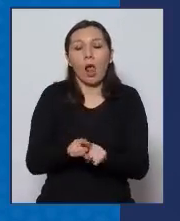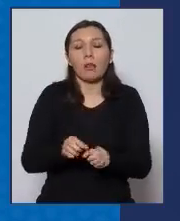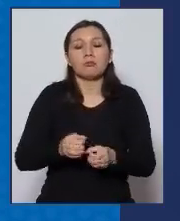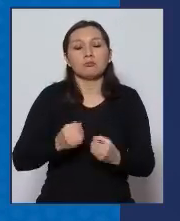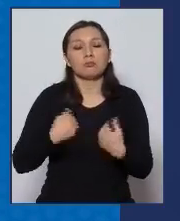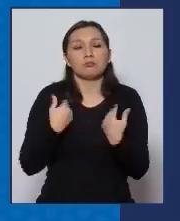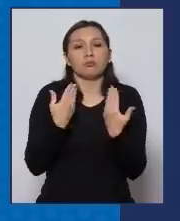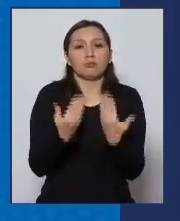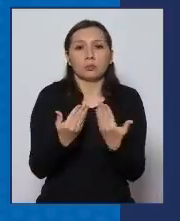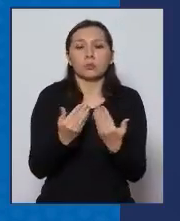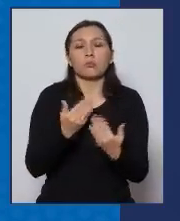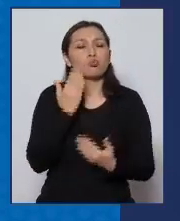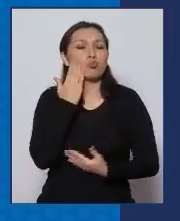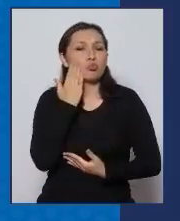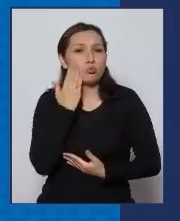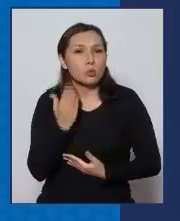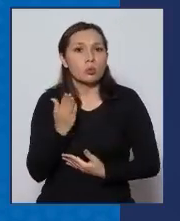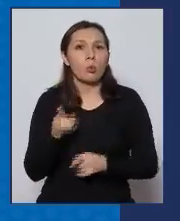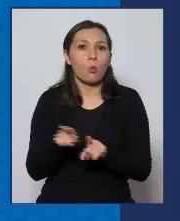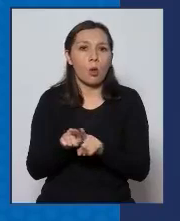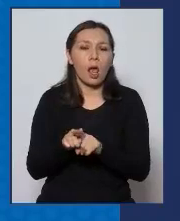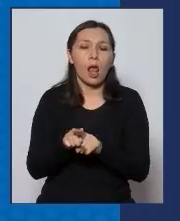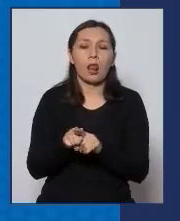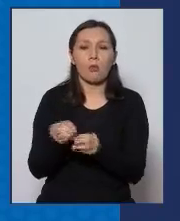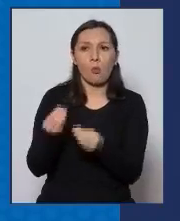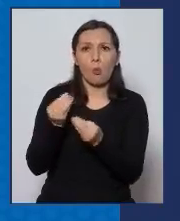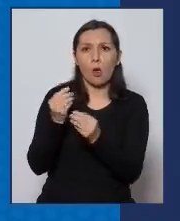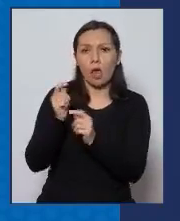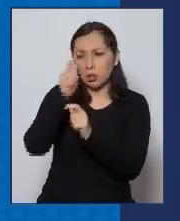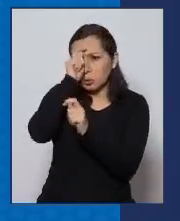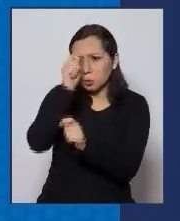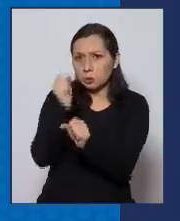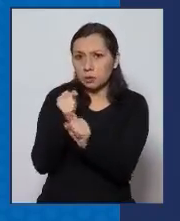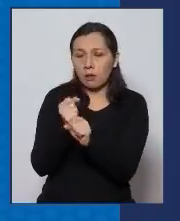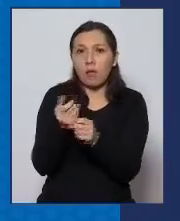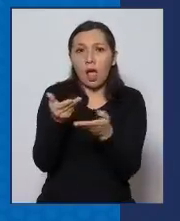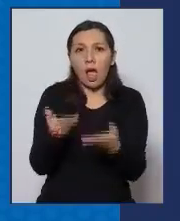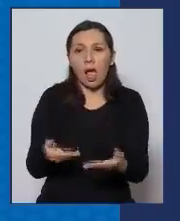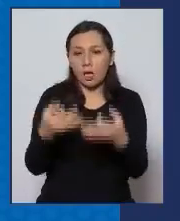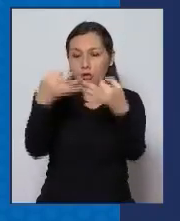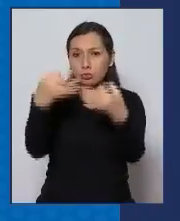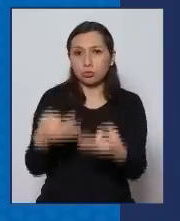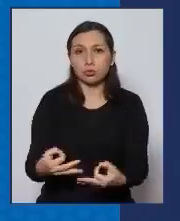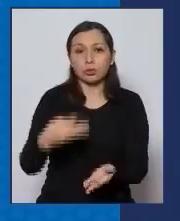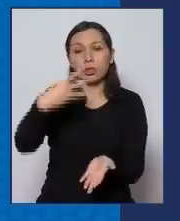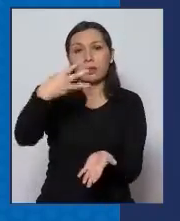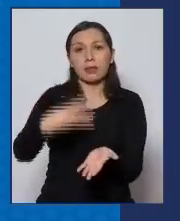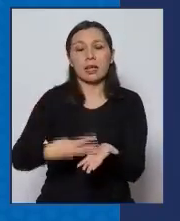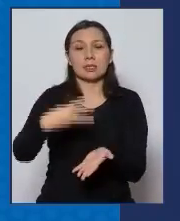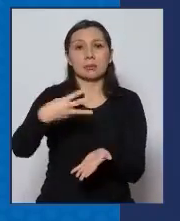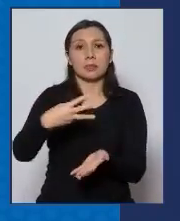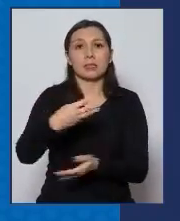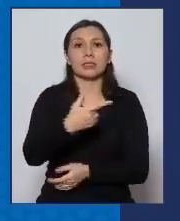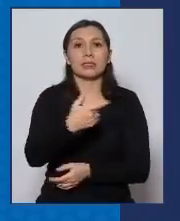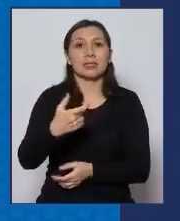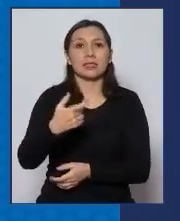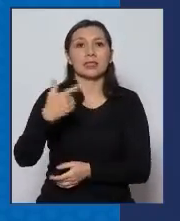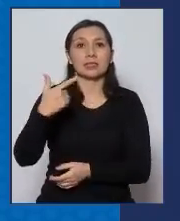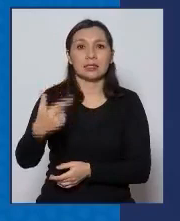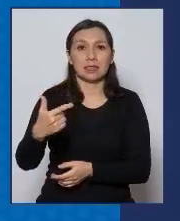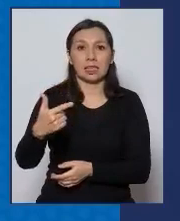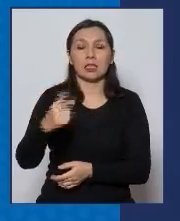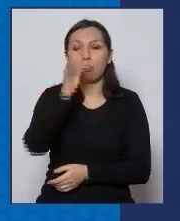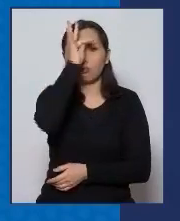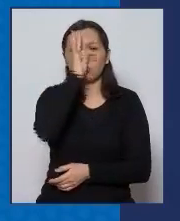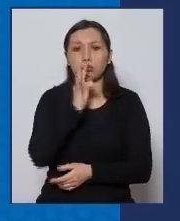verdaderamente generosa y heroica, que hoy día tenemos un total de 3.707